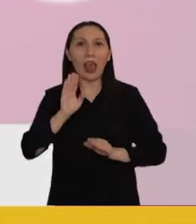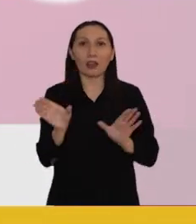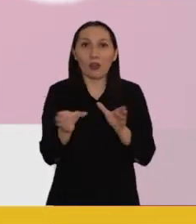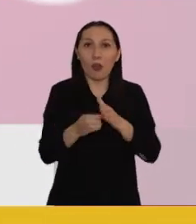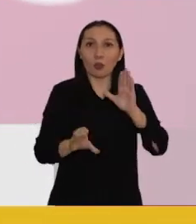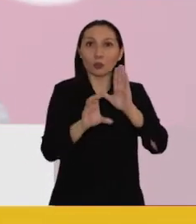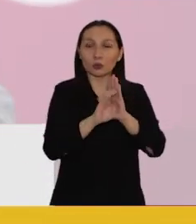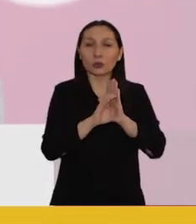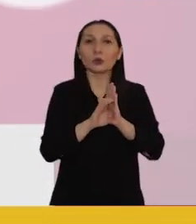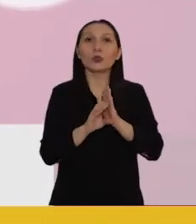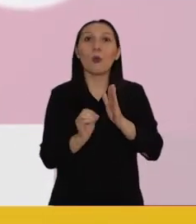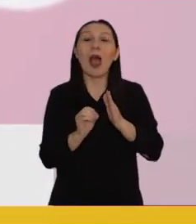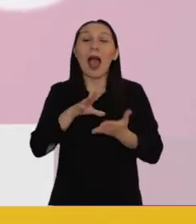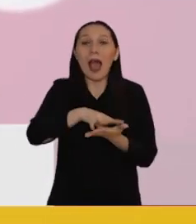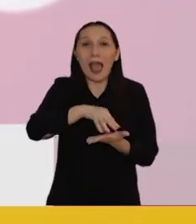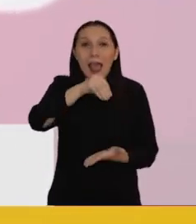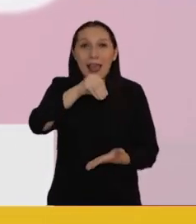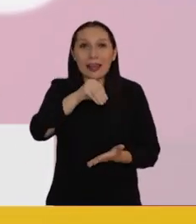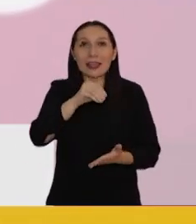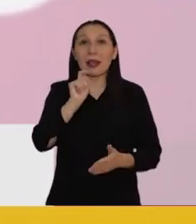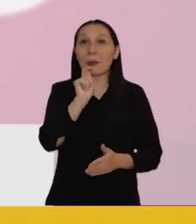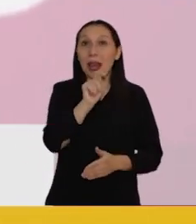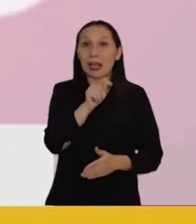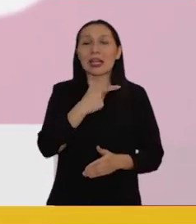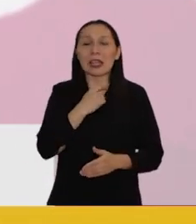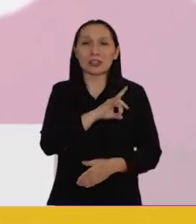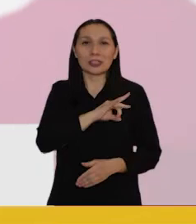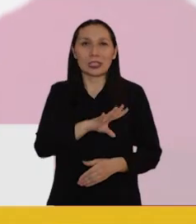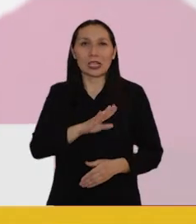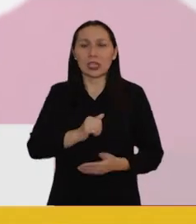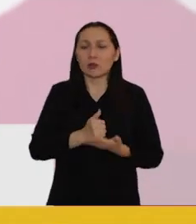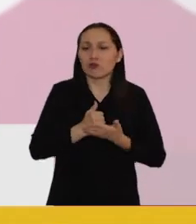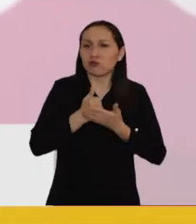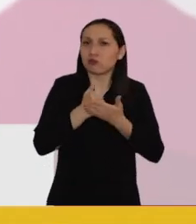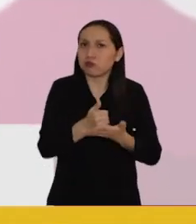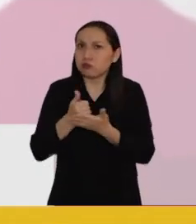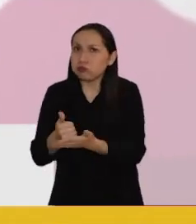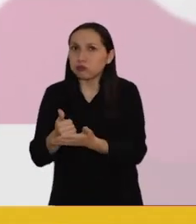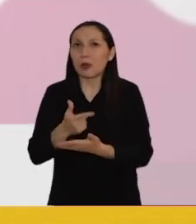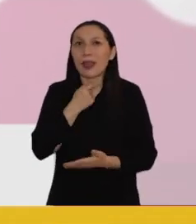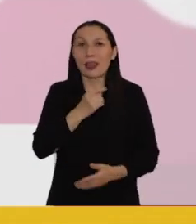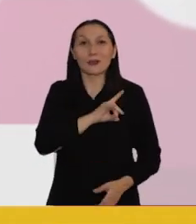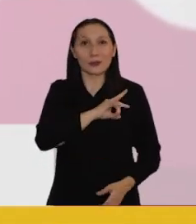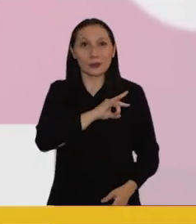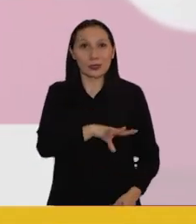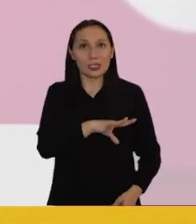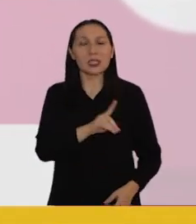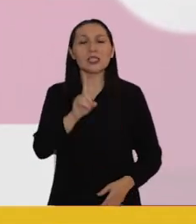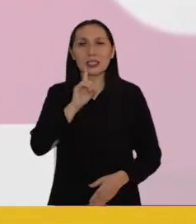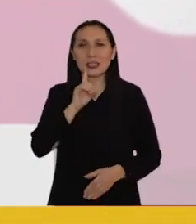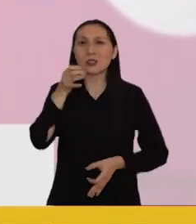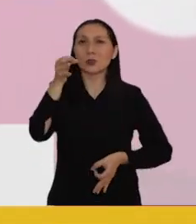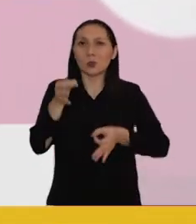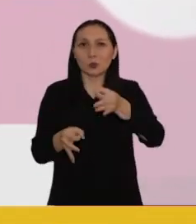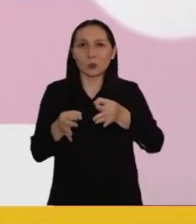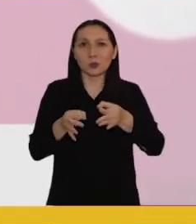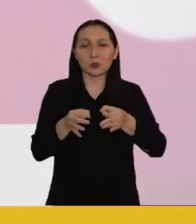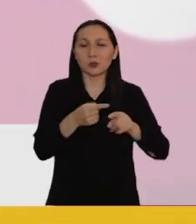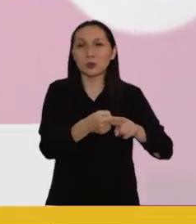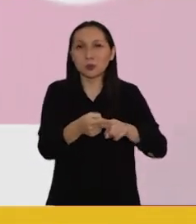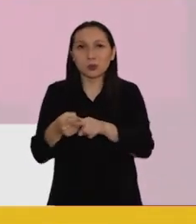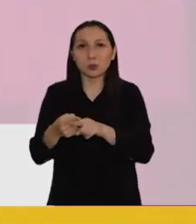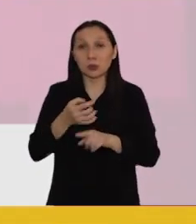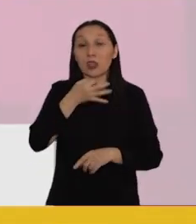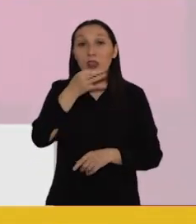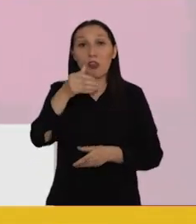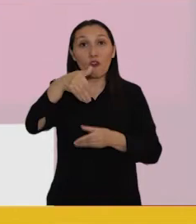candidato constituyente por Arica y Palinacota. Quiero que Chile sea un país solidario. Quiero que Chile tenga justicia social.